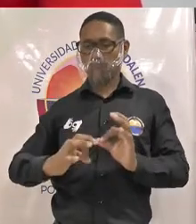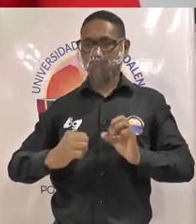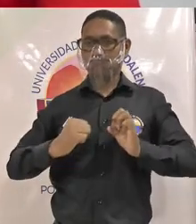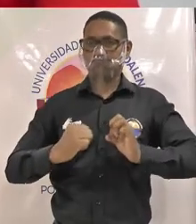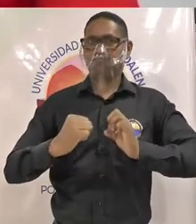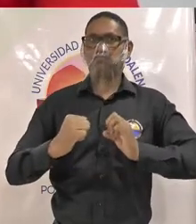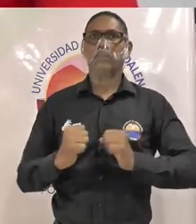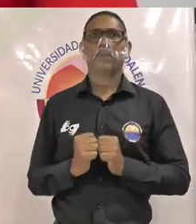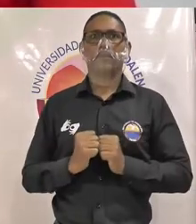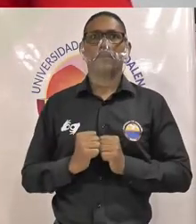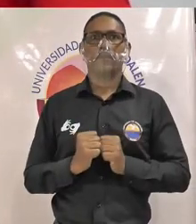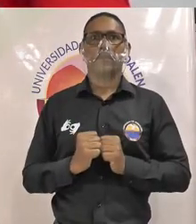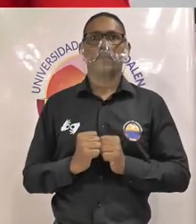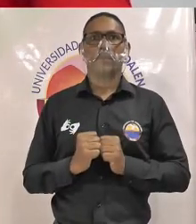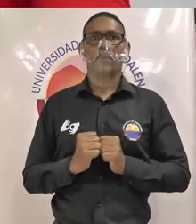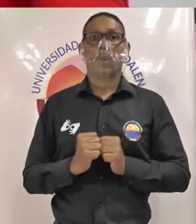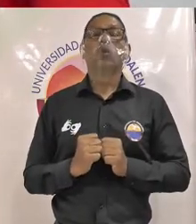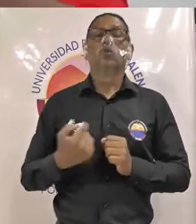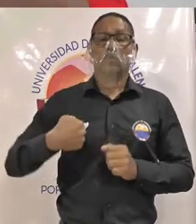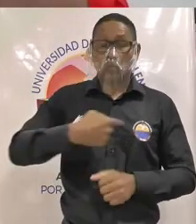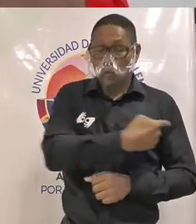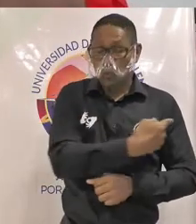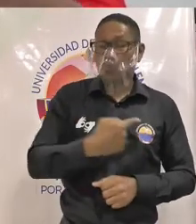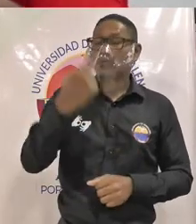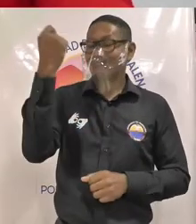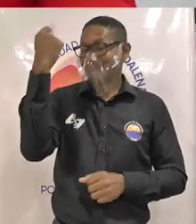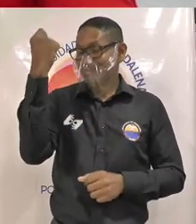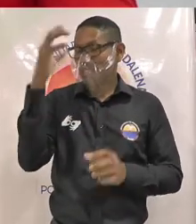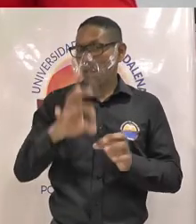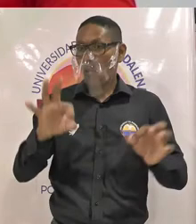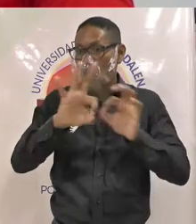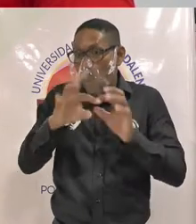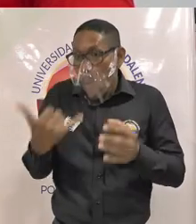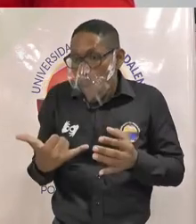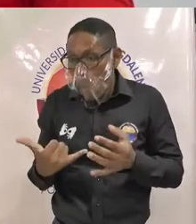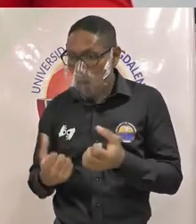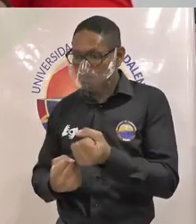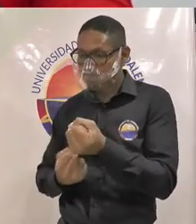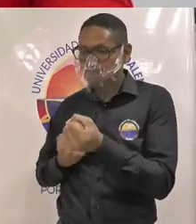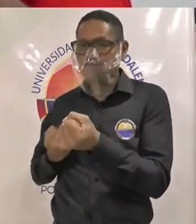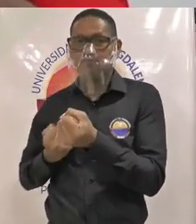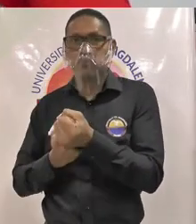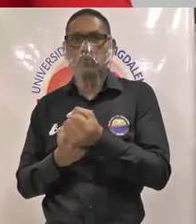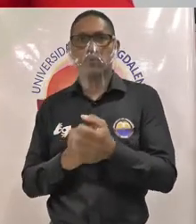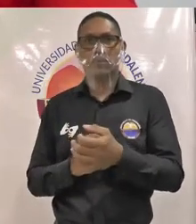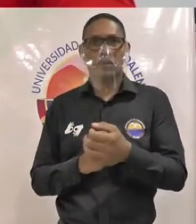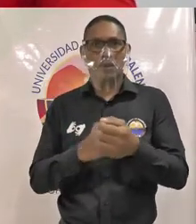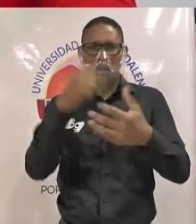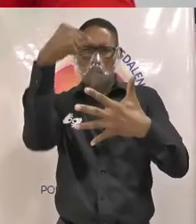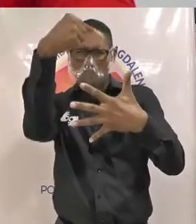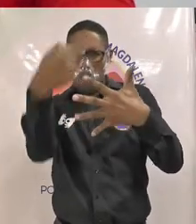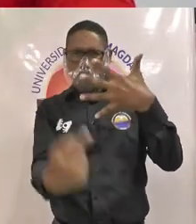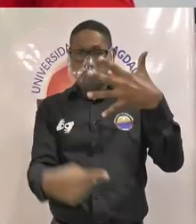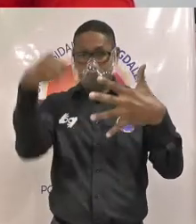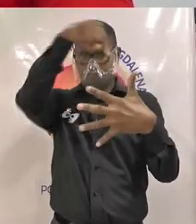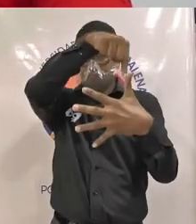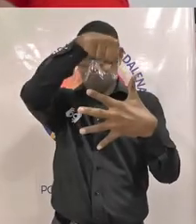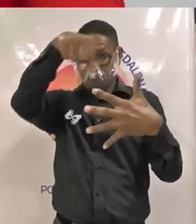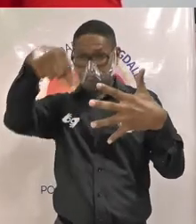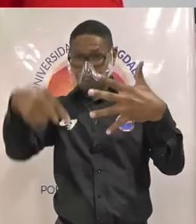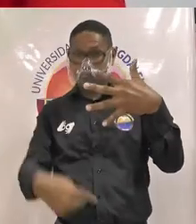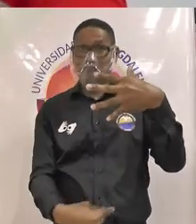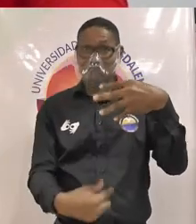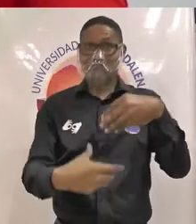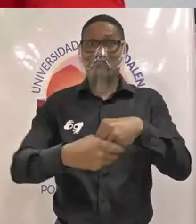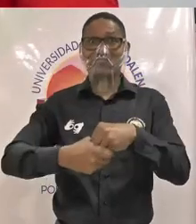entendemos también la necesidad para esto de reforzar la ORI esto se es transversal a cada una de nuestras propuestas con